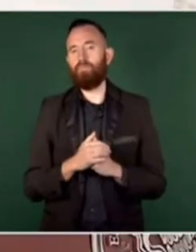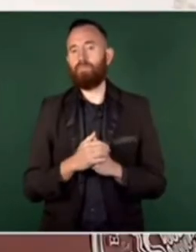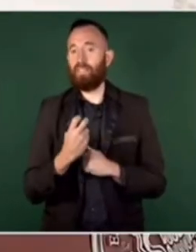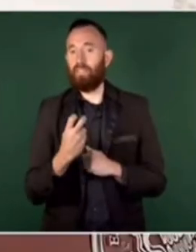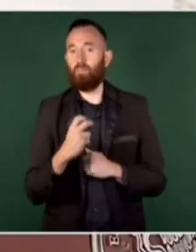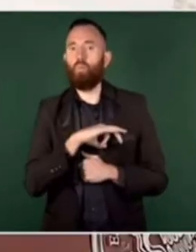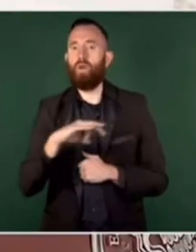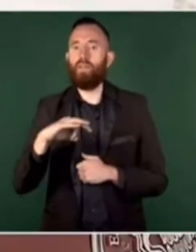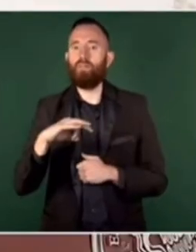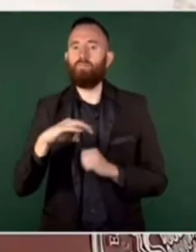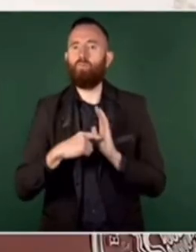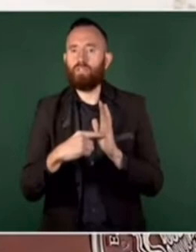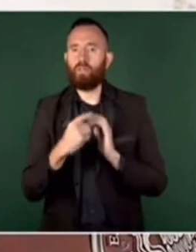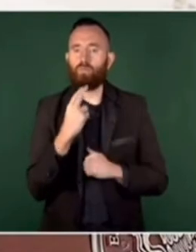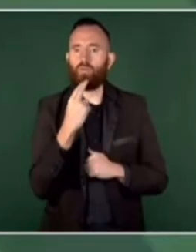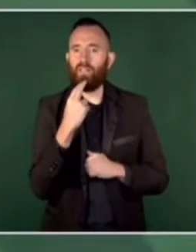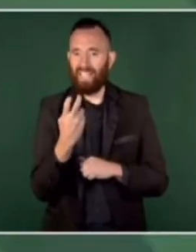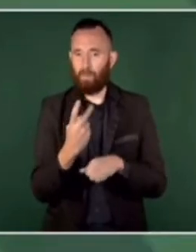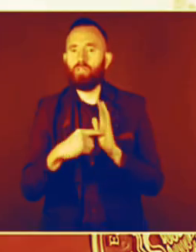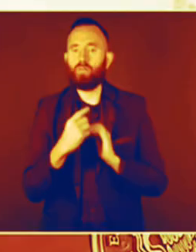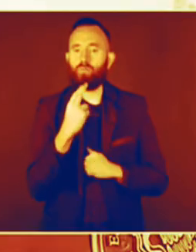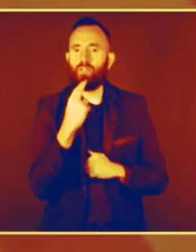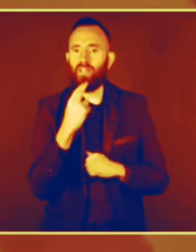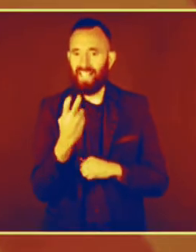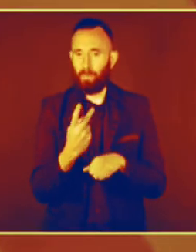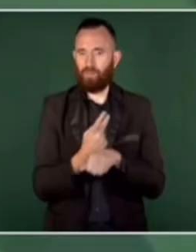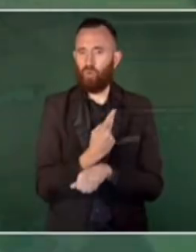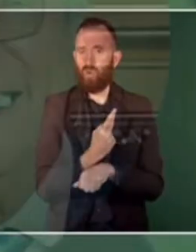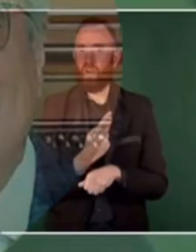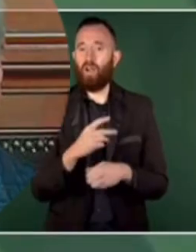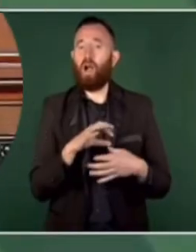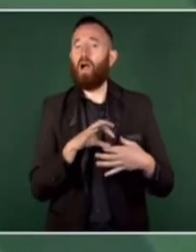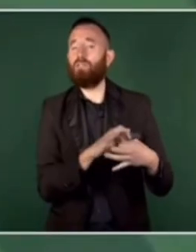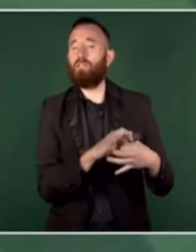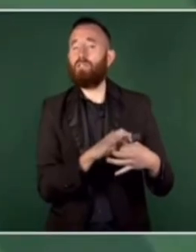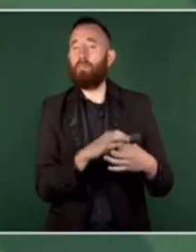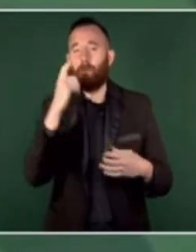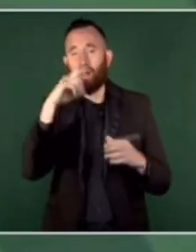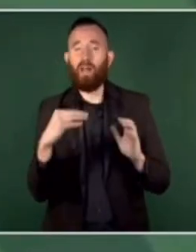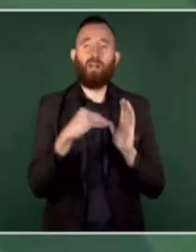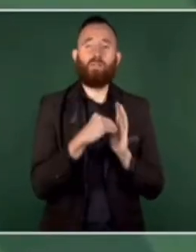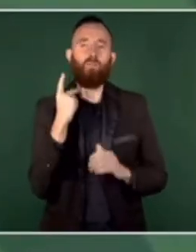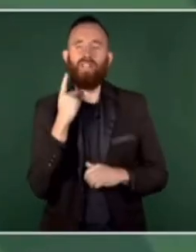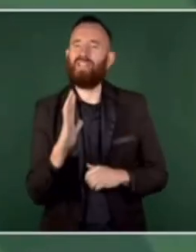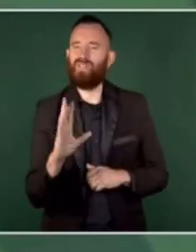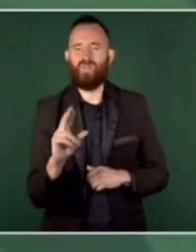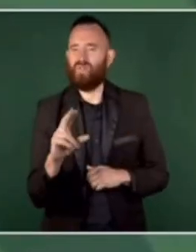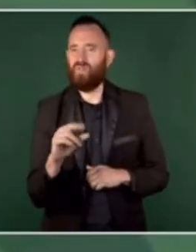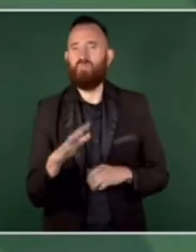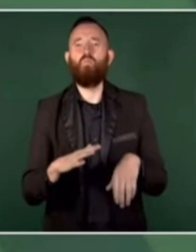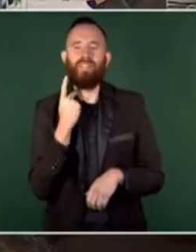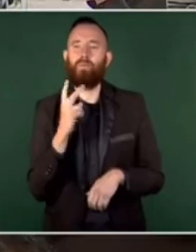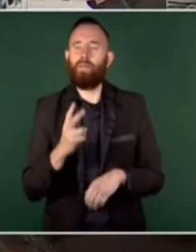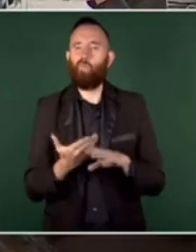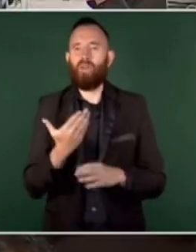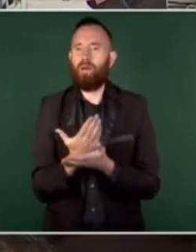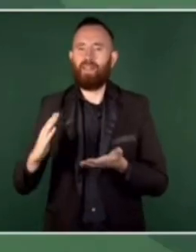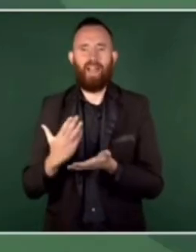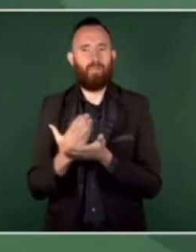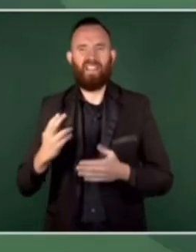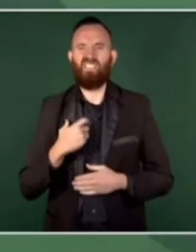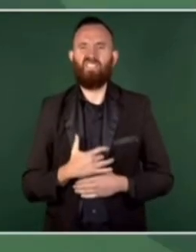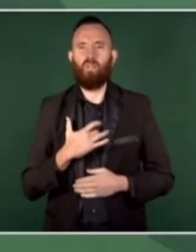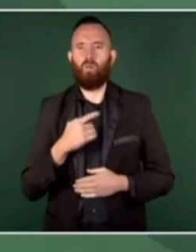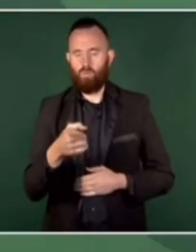hechos con propósitos politiqueros, porque ni siquiera se puede hablar de política. El